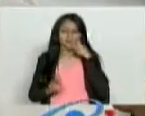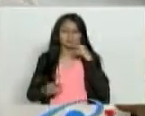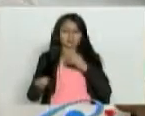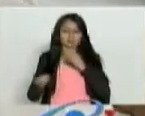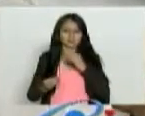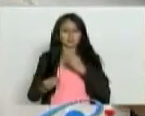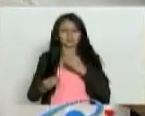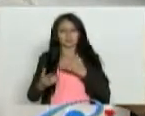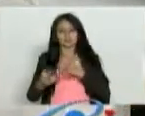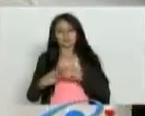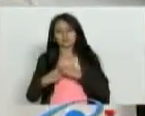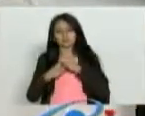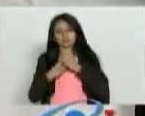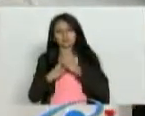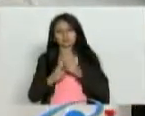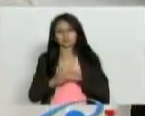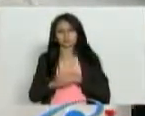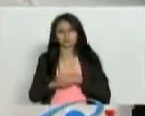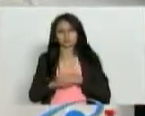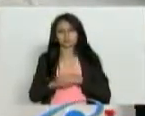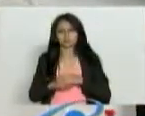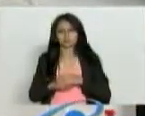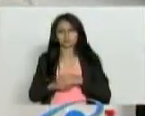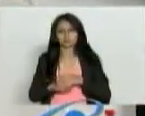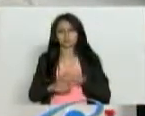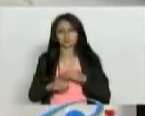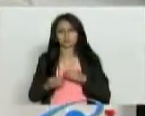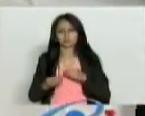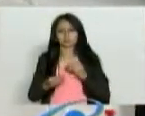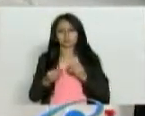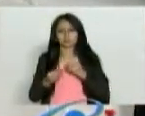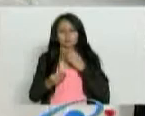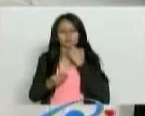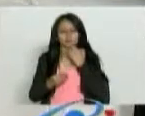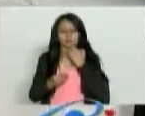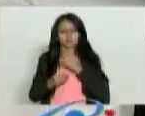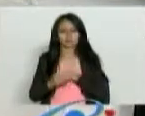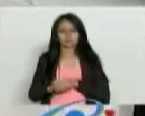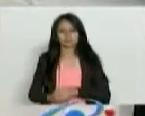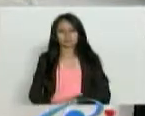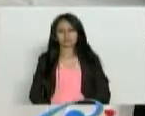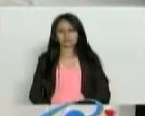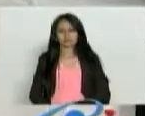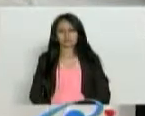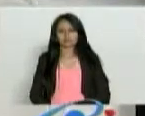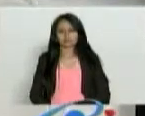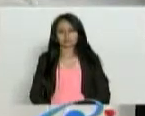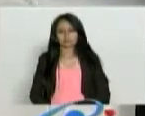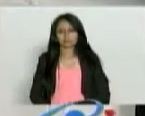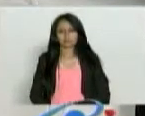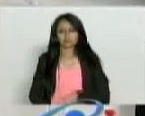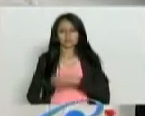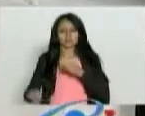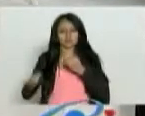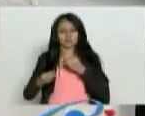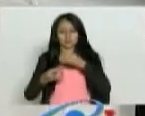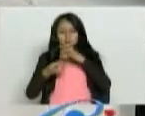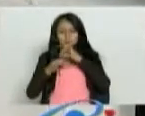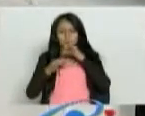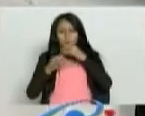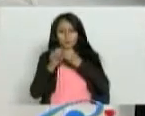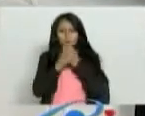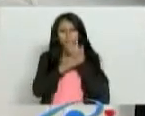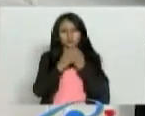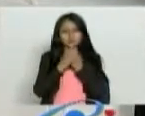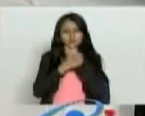otra. De lo que le están mandando. Y ahí pueden ustedes, por ejemplo, utilizar... Hagan una infusión de flores de caléndula